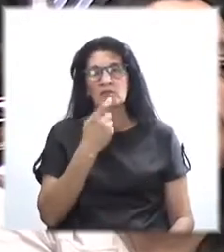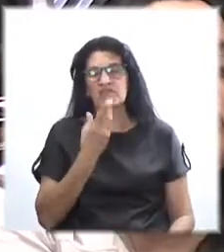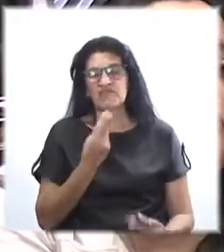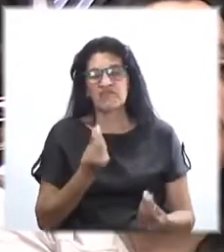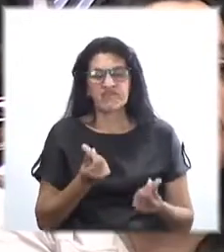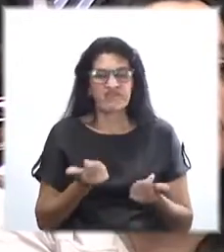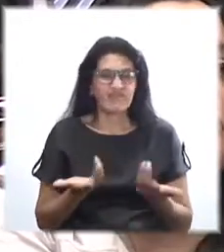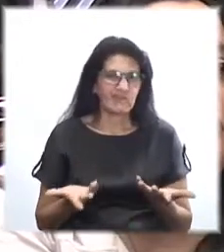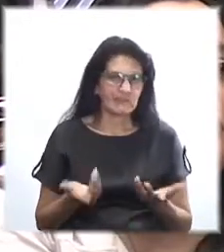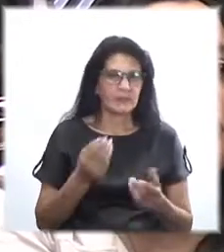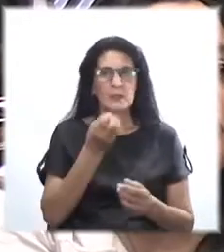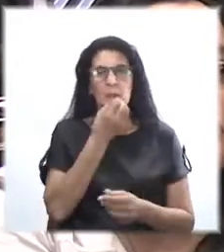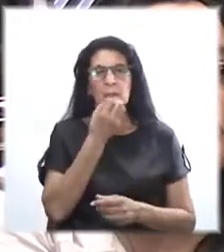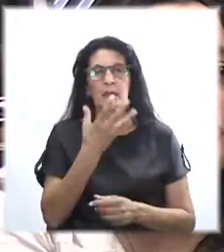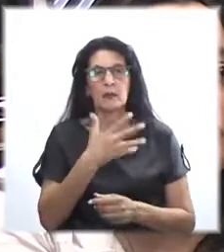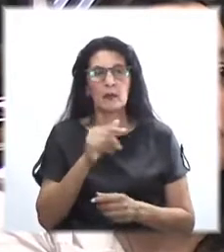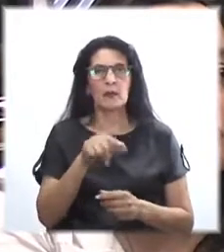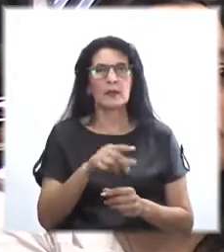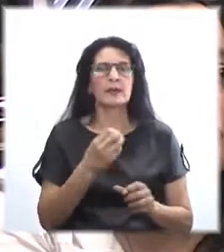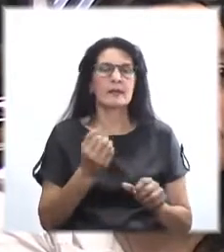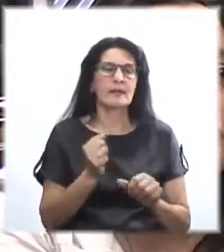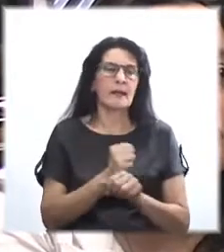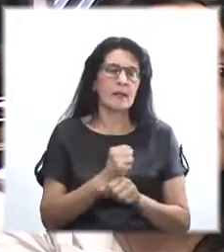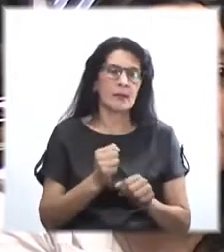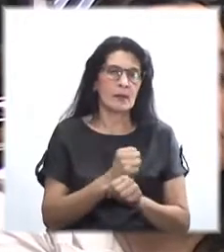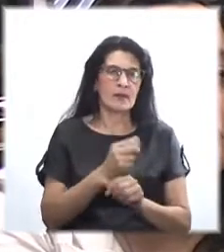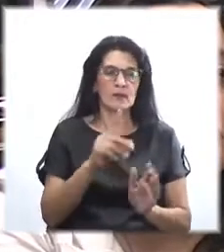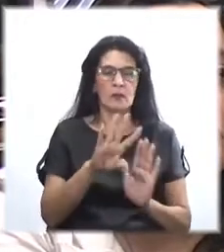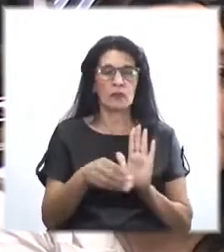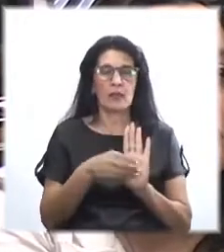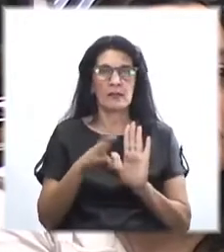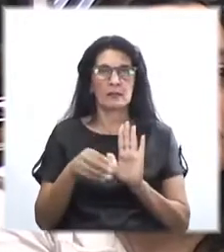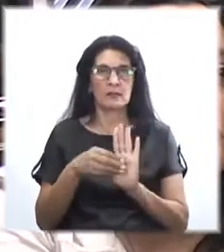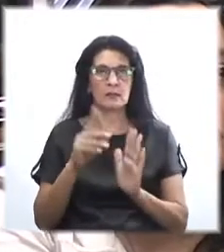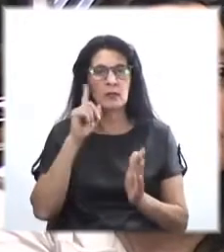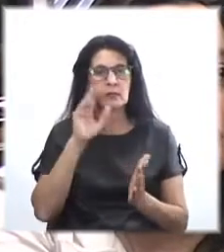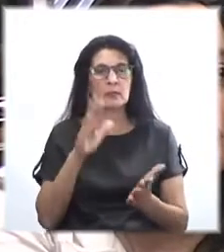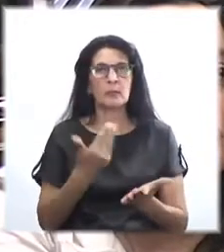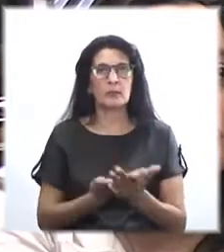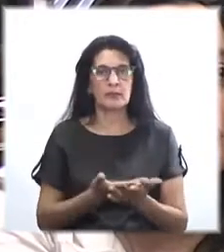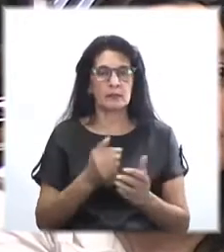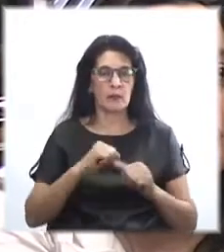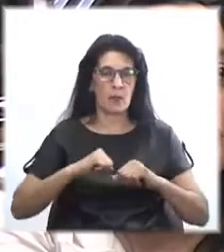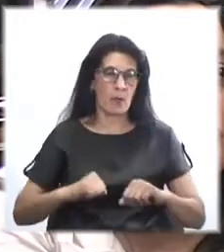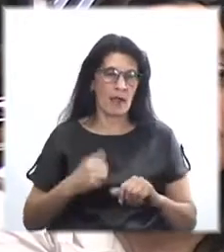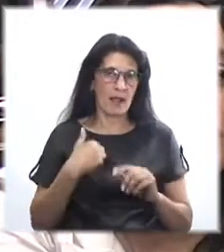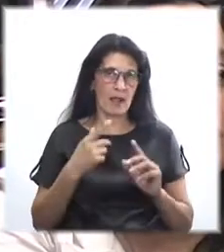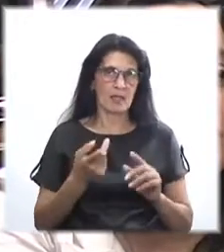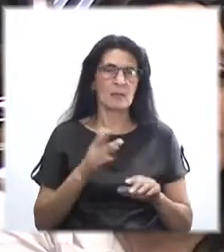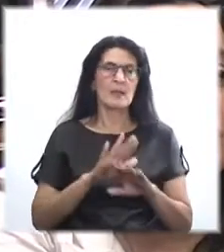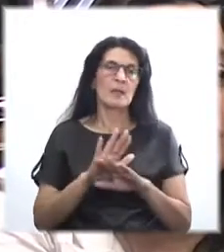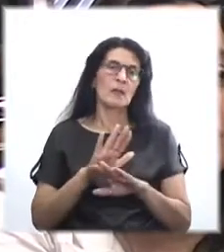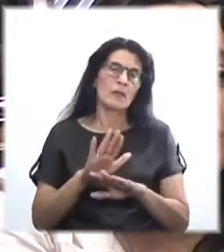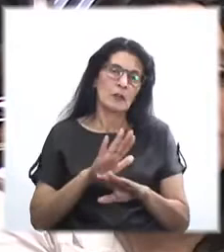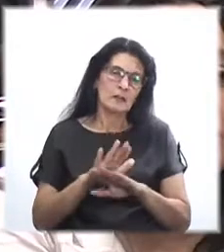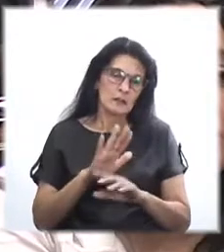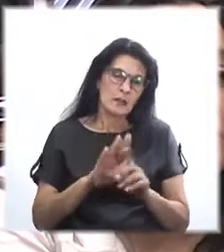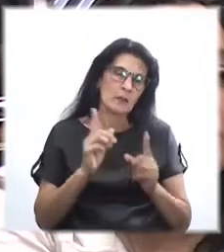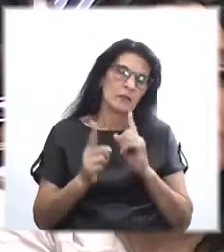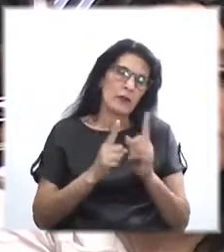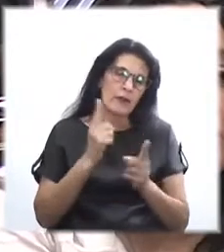creemos que hoy hubiera sido muy oportuno votar los dos aditivos que propusimos como bancada. Felicitamos en alguna de las